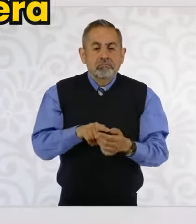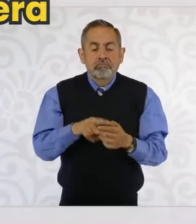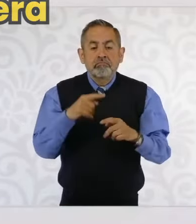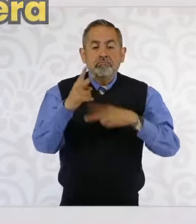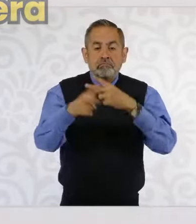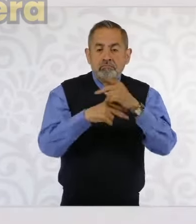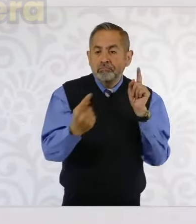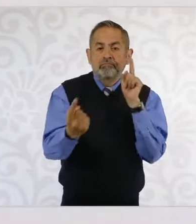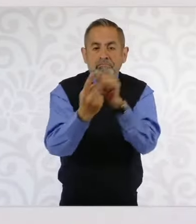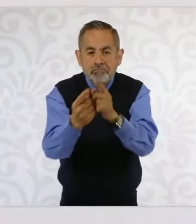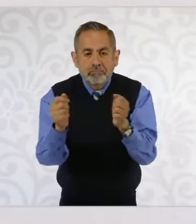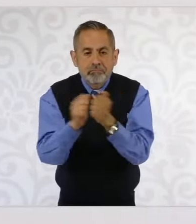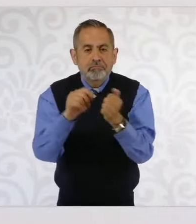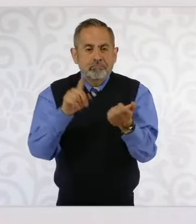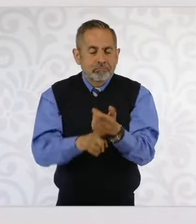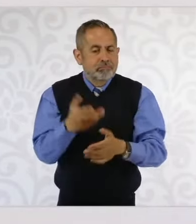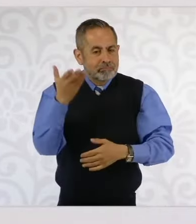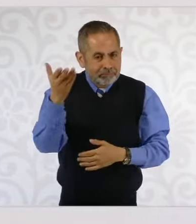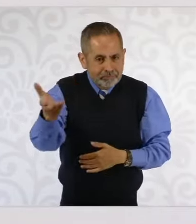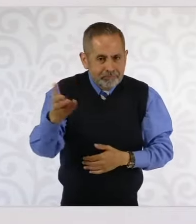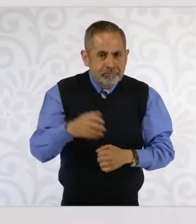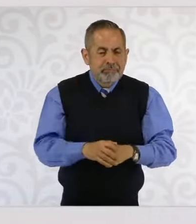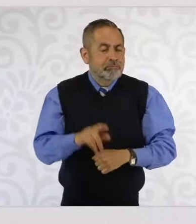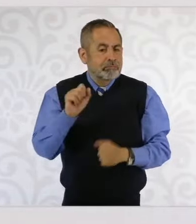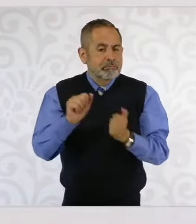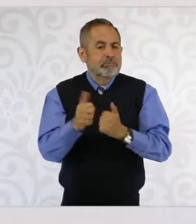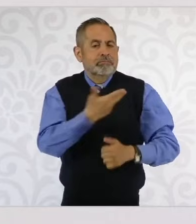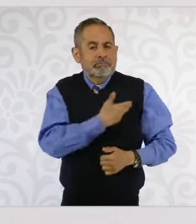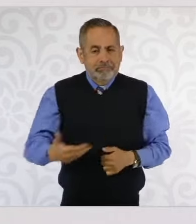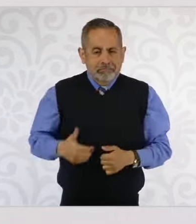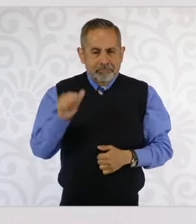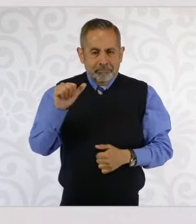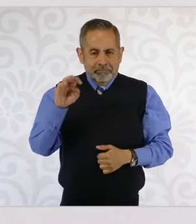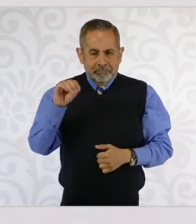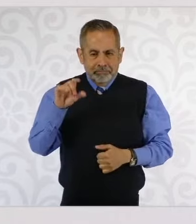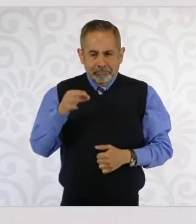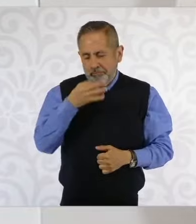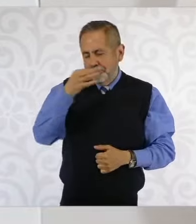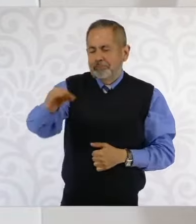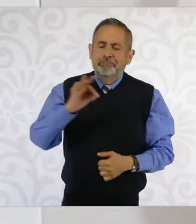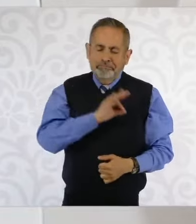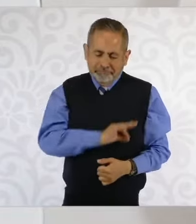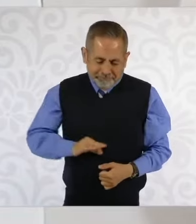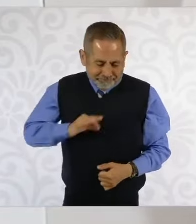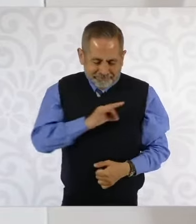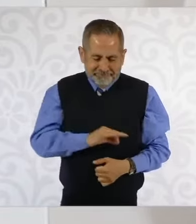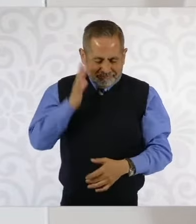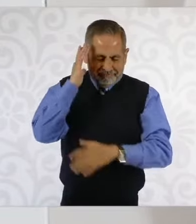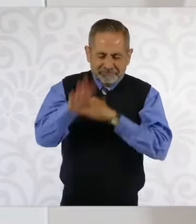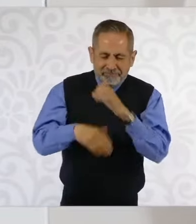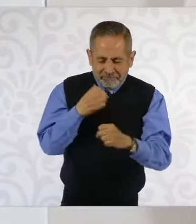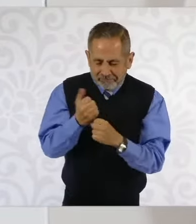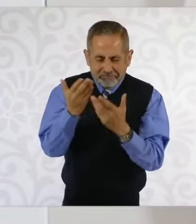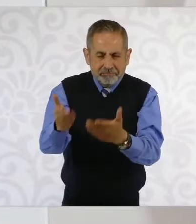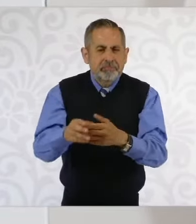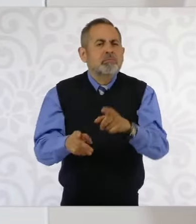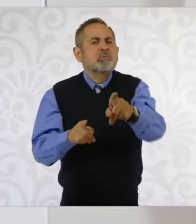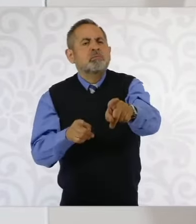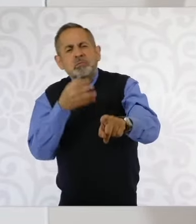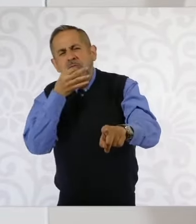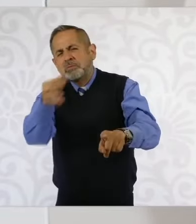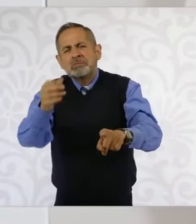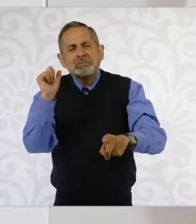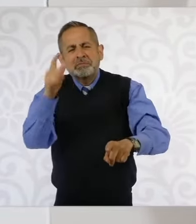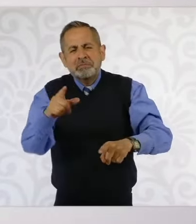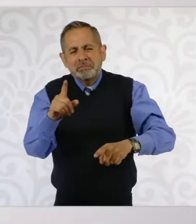ir a verlo, a pasar el cumpleaños con el presidente López Obrador, le enviamos un feliz cumpleaños. ¿Qué mensaje le daría en su